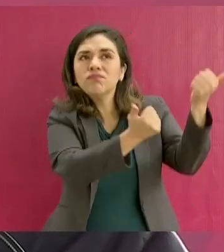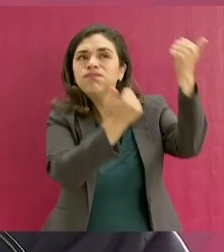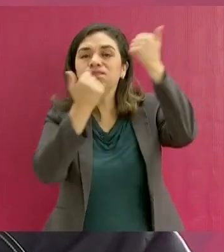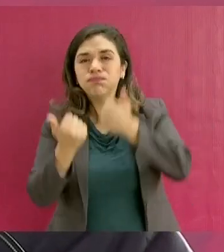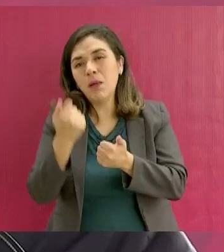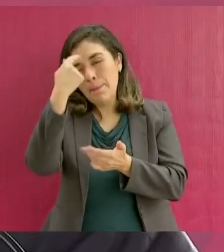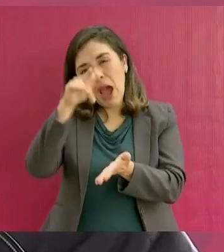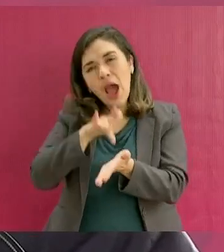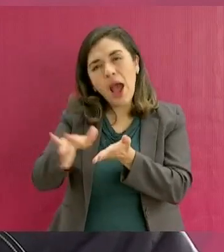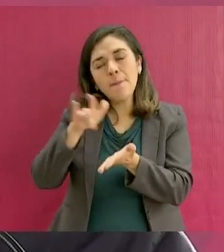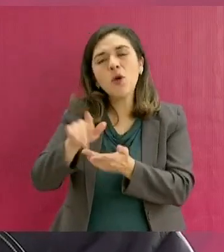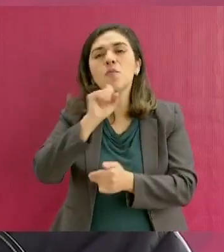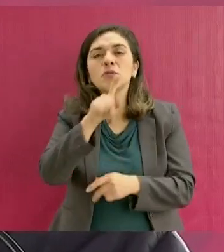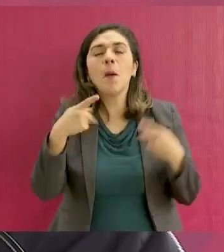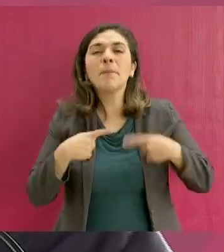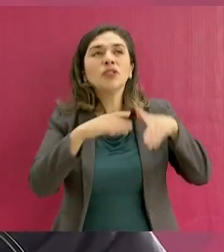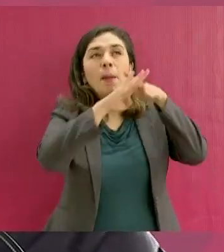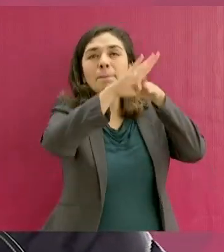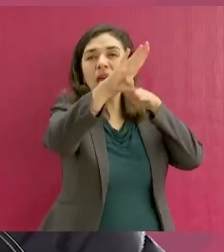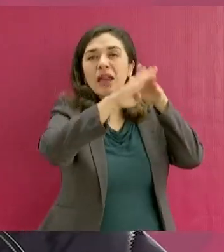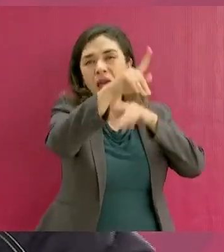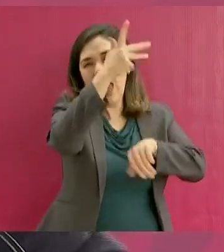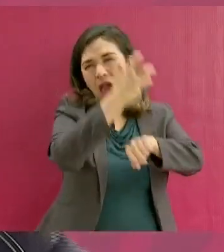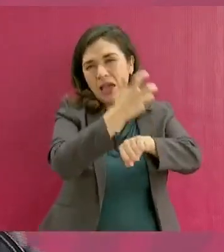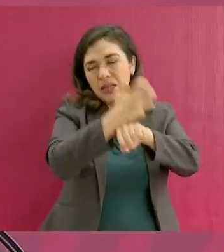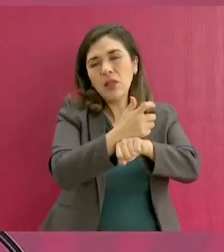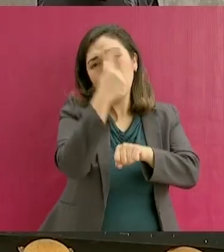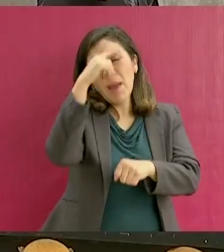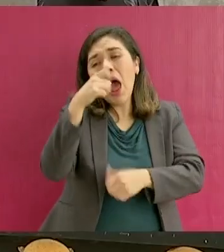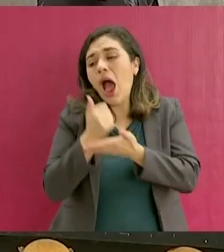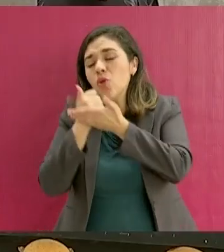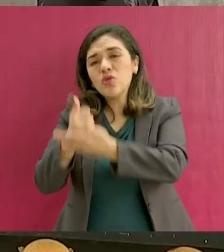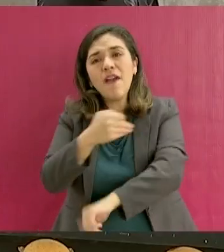apoyo de nuestros paisanos a sus familiares.